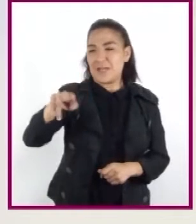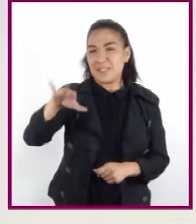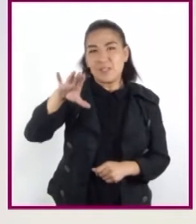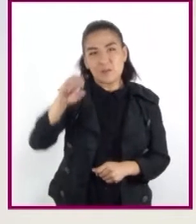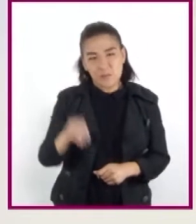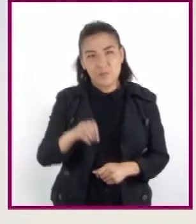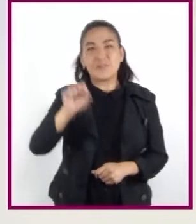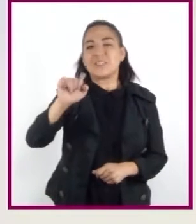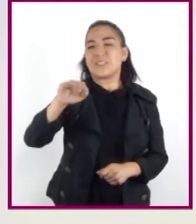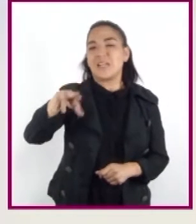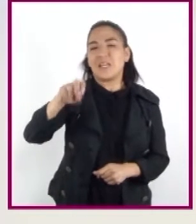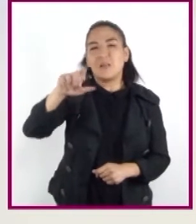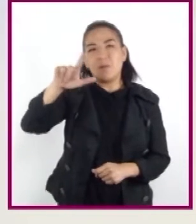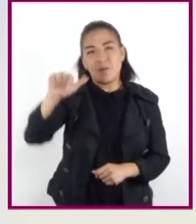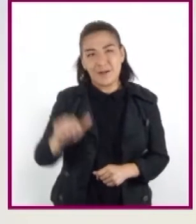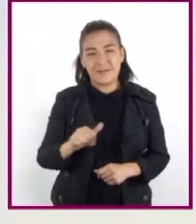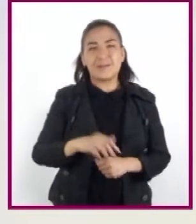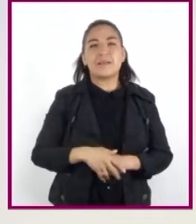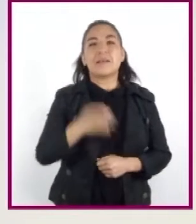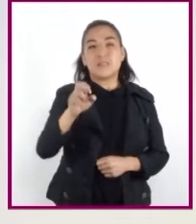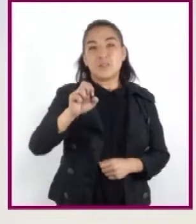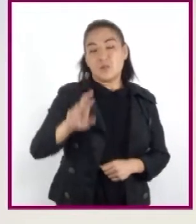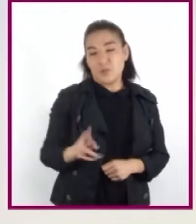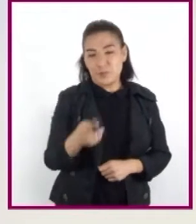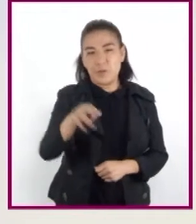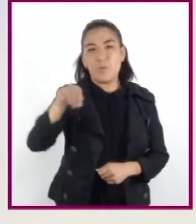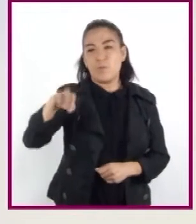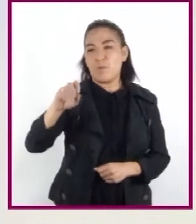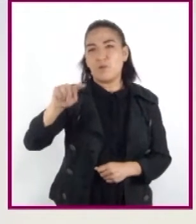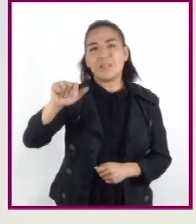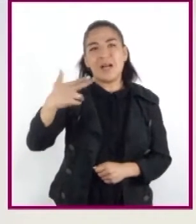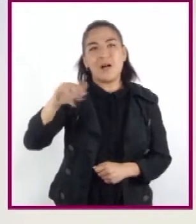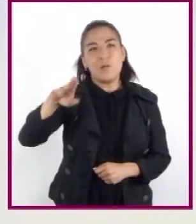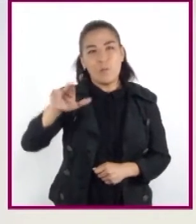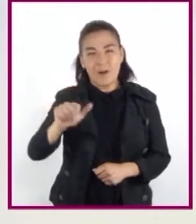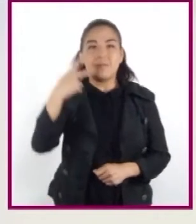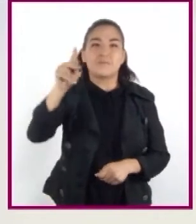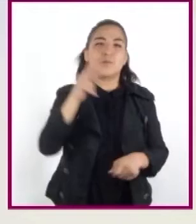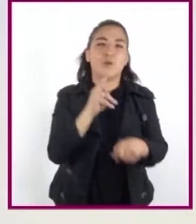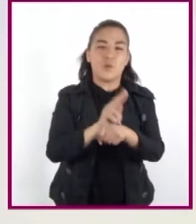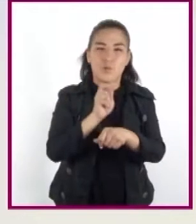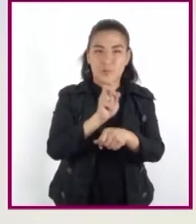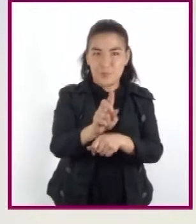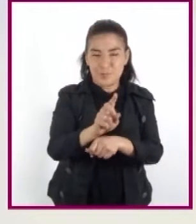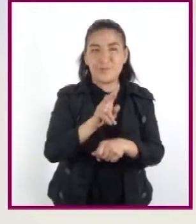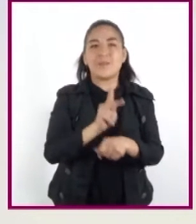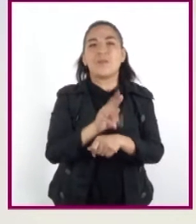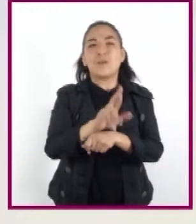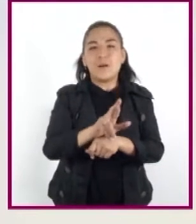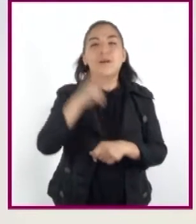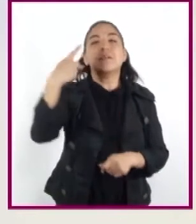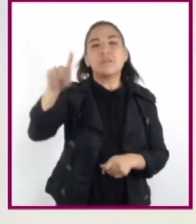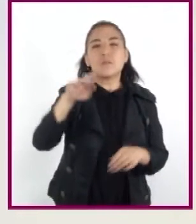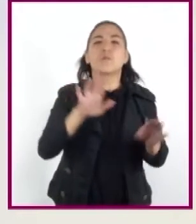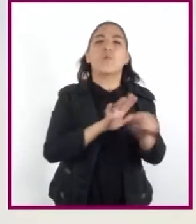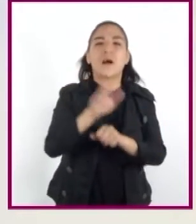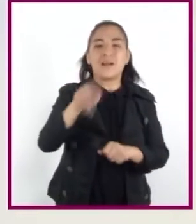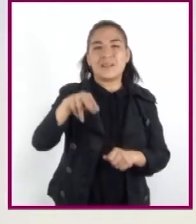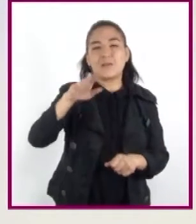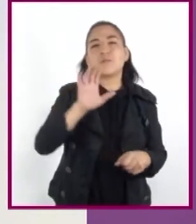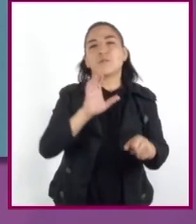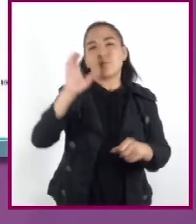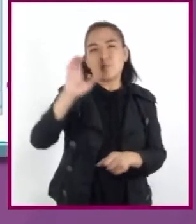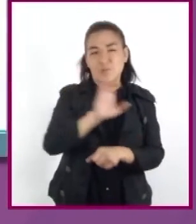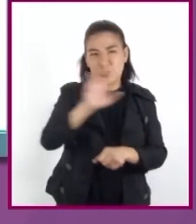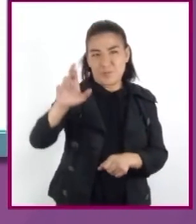y Sinaloa, y al sur por el río Motagua en Honduras, el lago de Nicaragua y el golfo de Nicoya en Costa